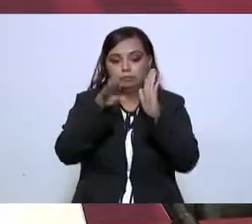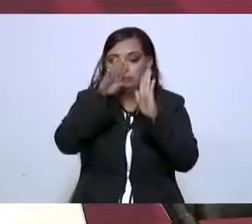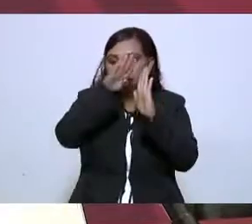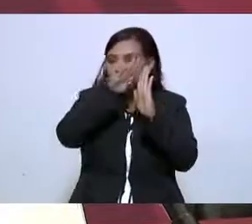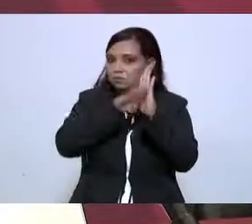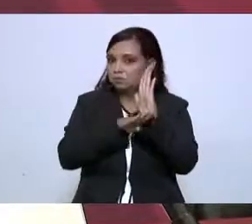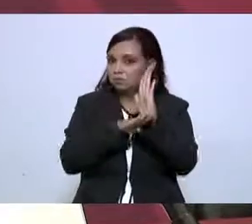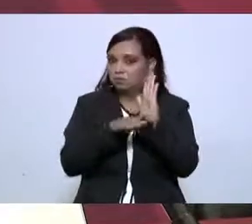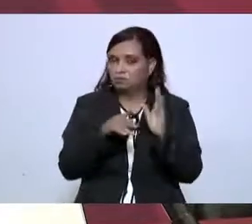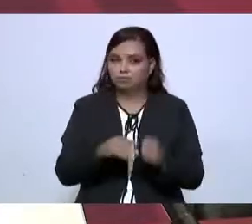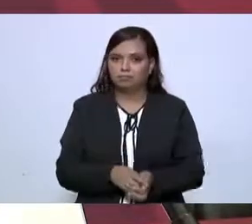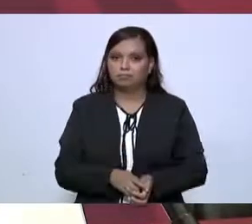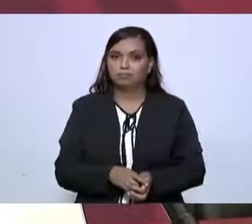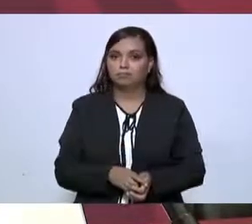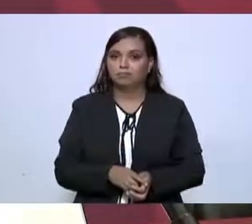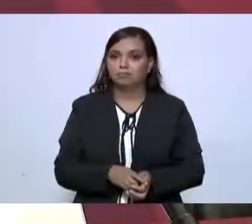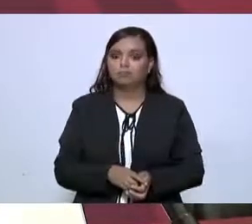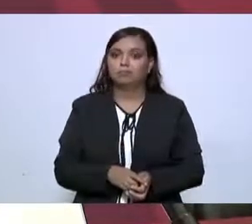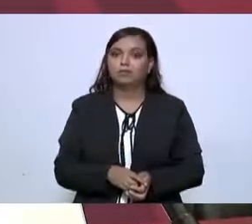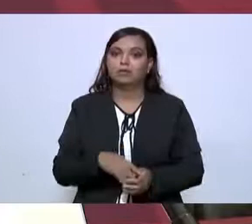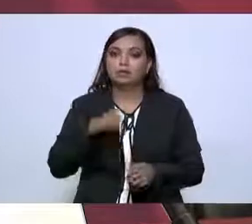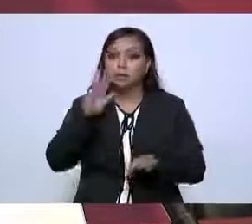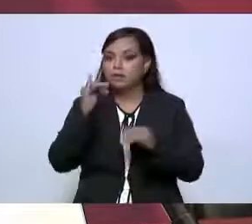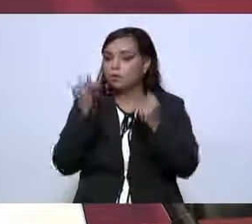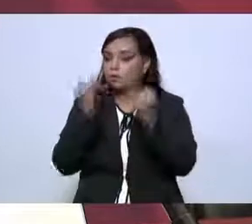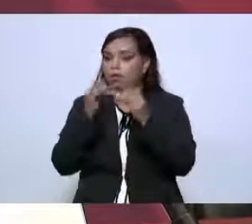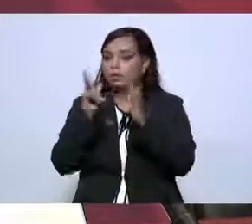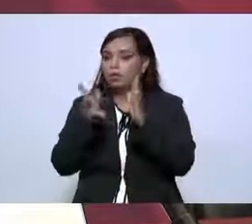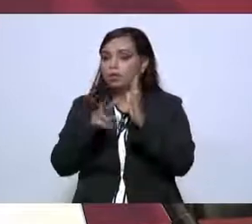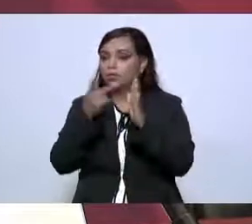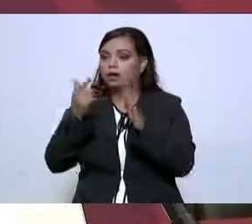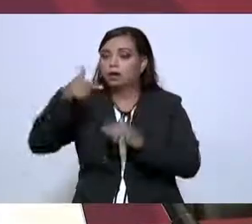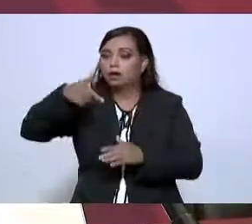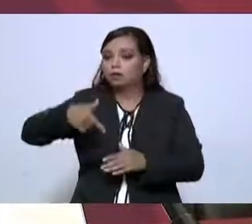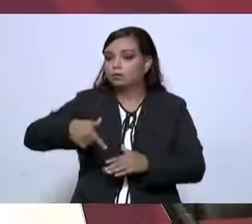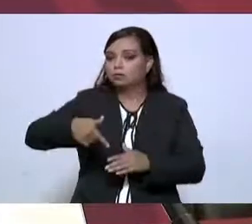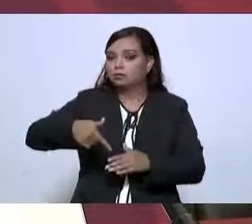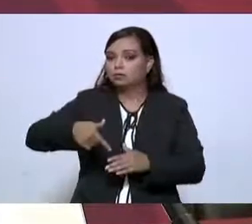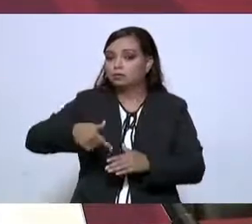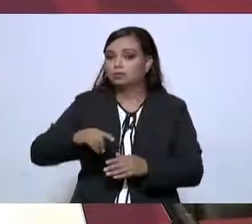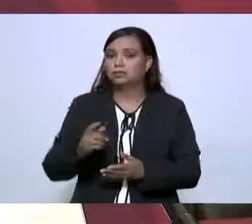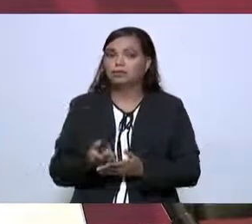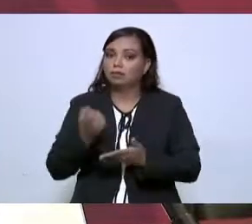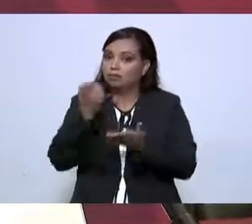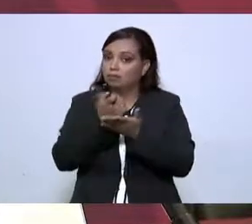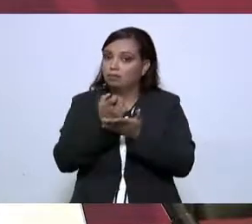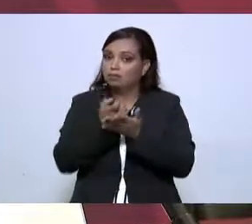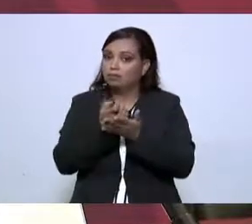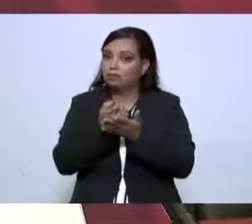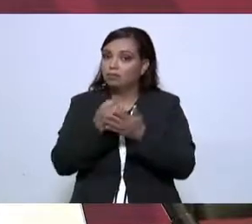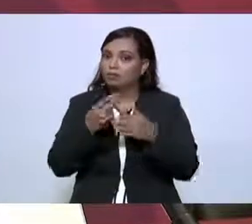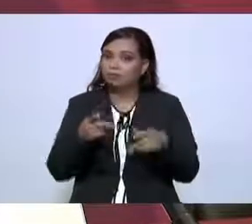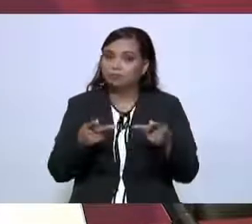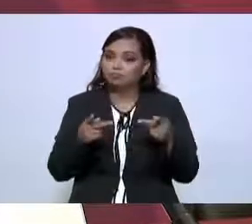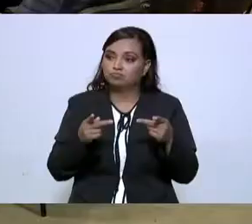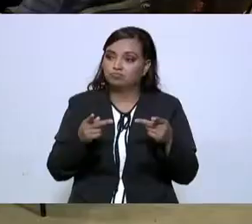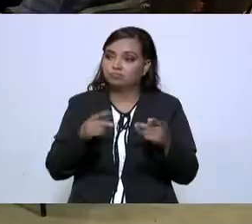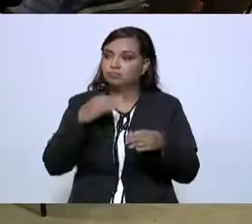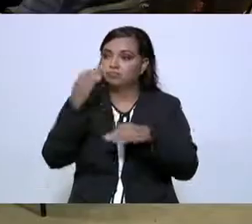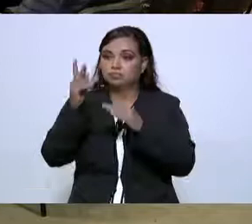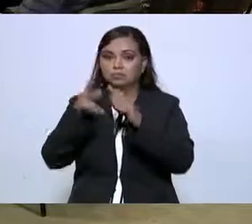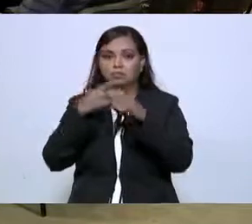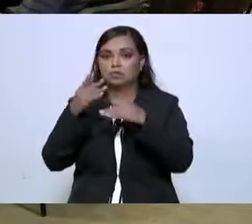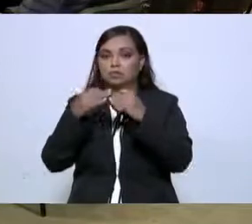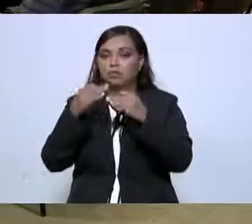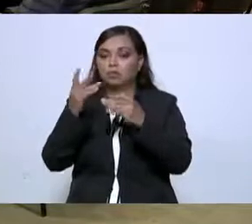que lo que cuesta la gasolina en promedio en